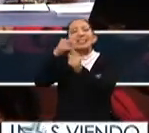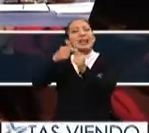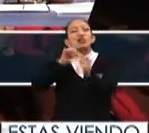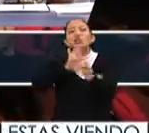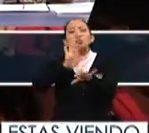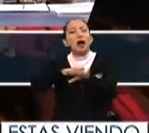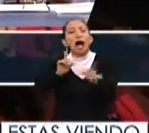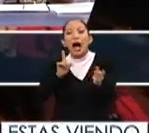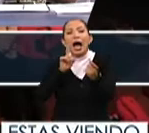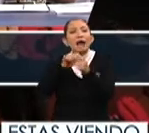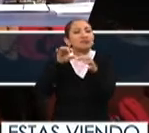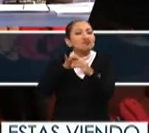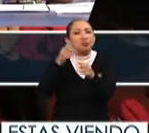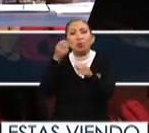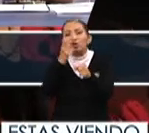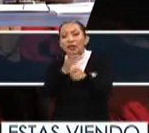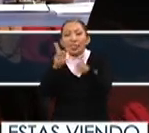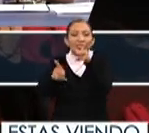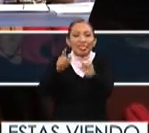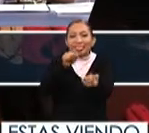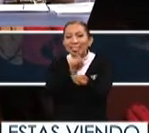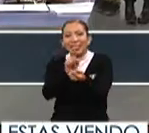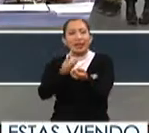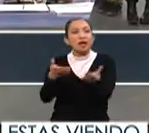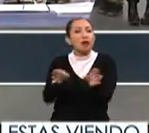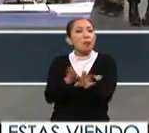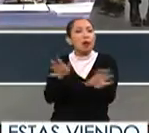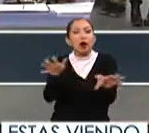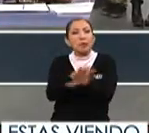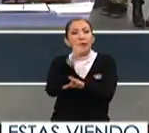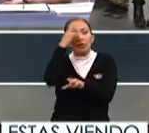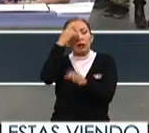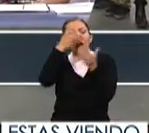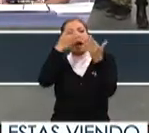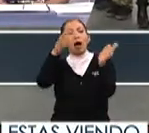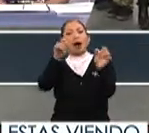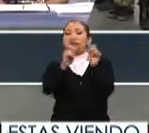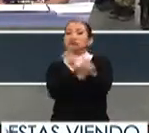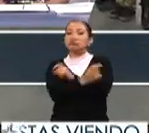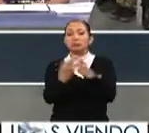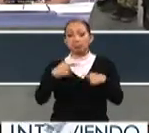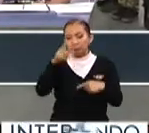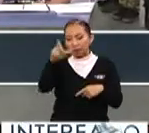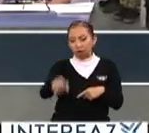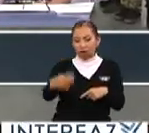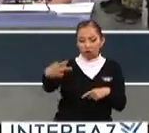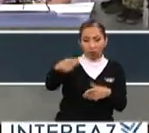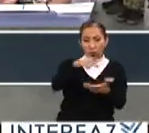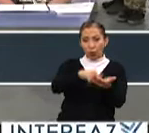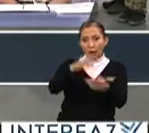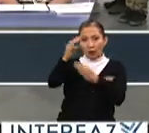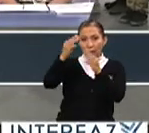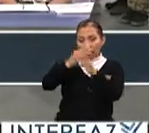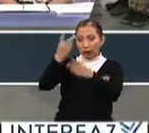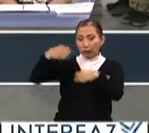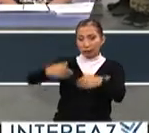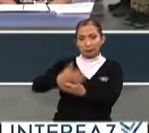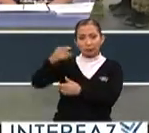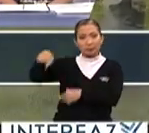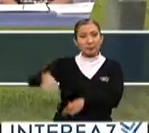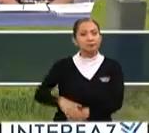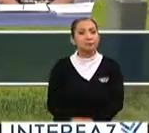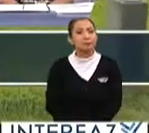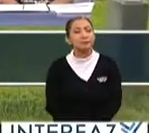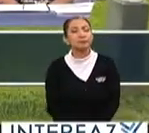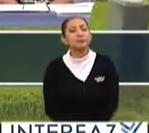quiénes tuviste oportunidad de interactuar y cómo cambió tu perspectiva de esas personas y de esos lugares del mundo de donde los conociste